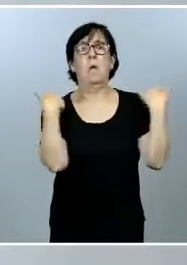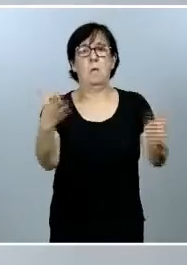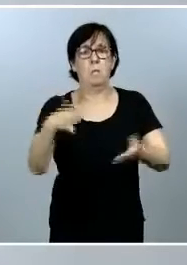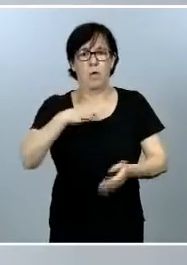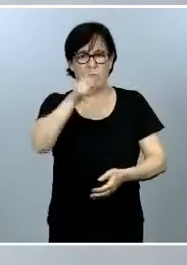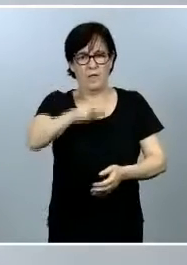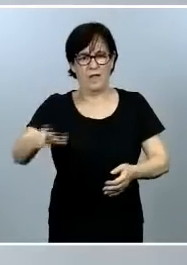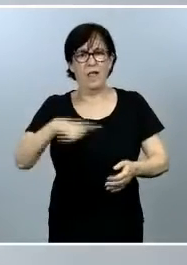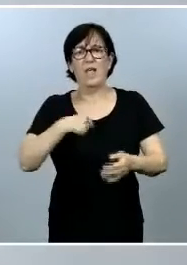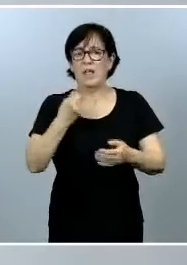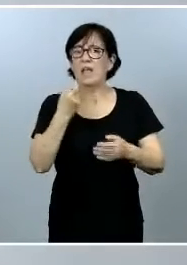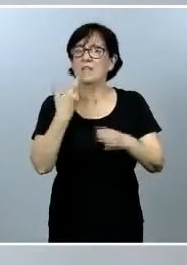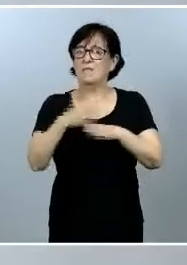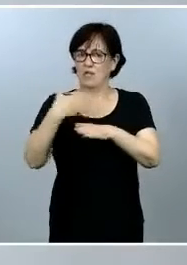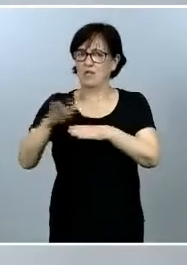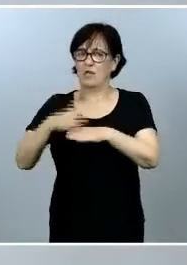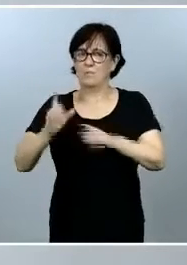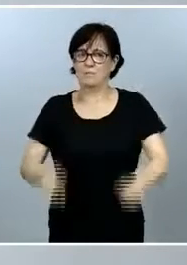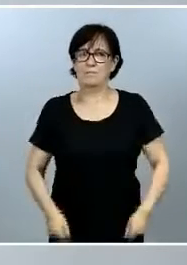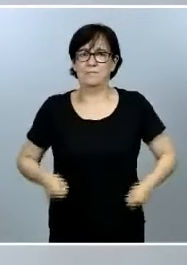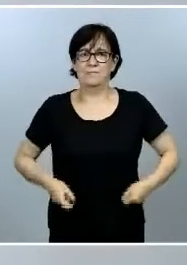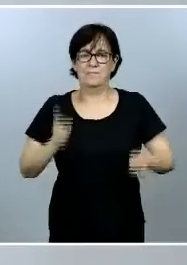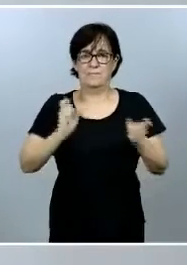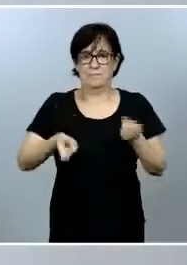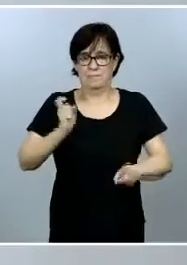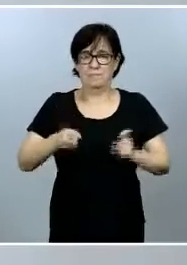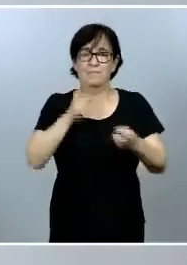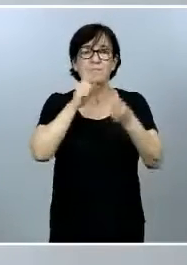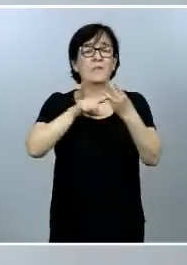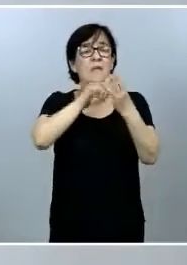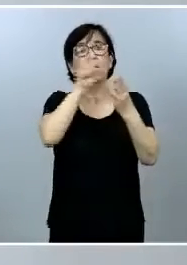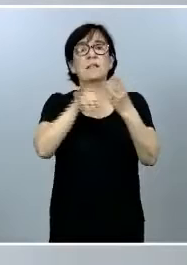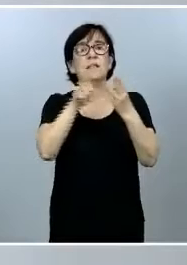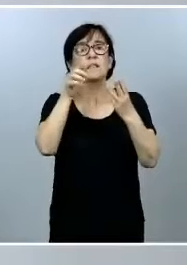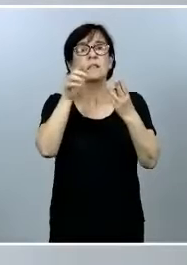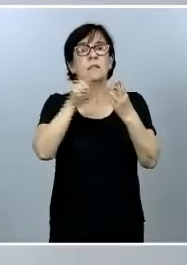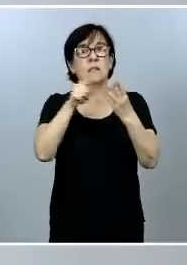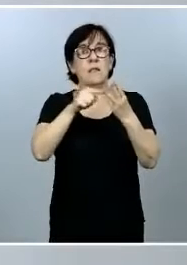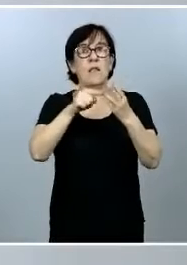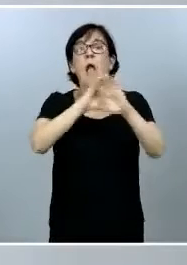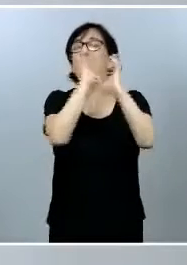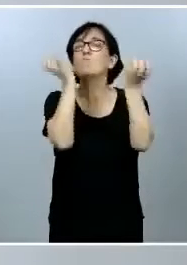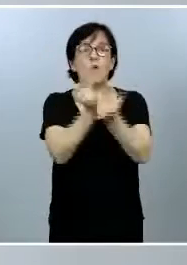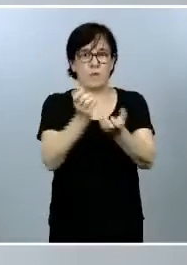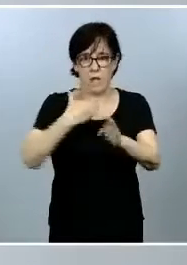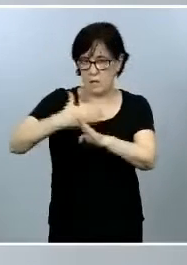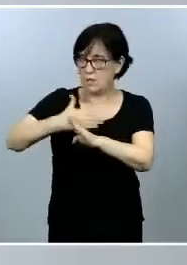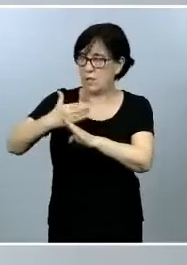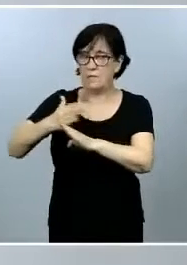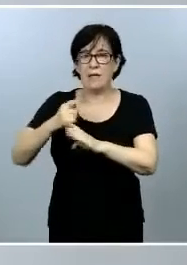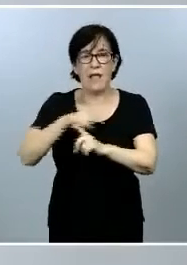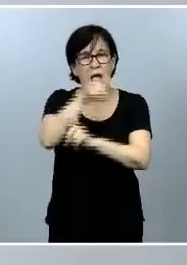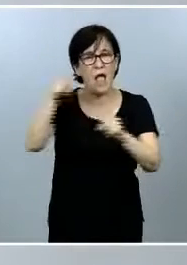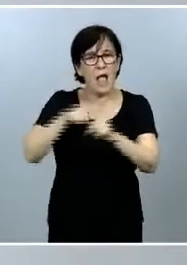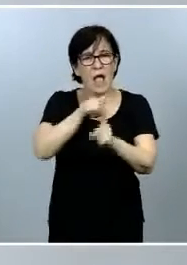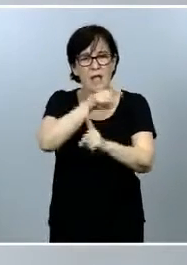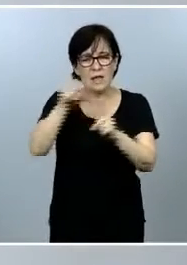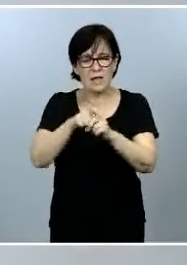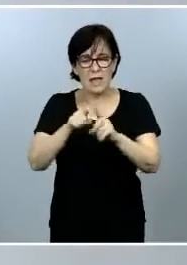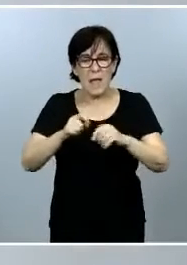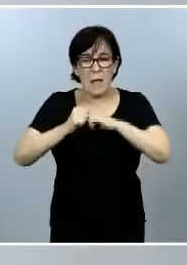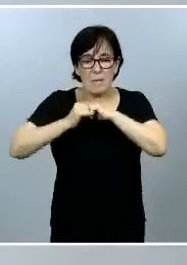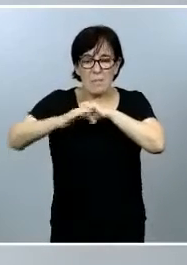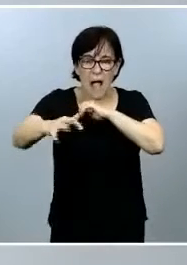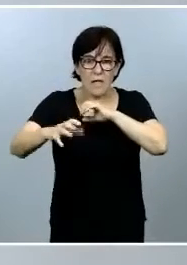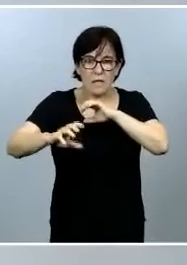cuantos millones de vaqueros. O tercer ejemplo, y este a escala mundial. Cada año acaban en nuestros mares 8